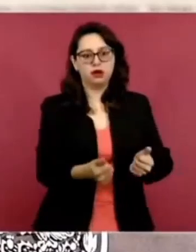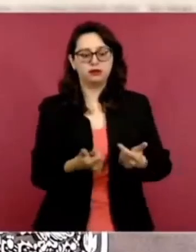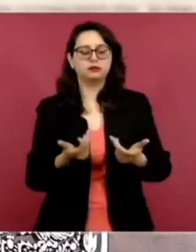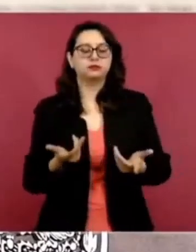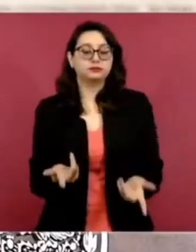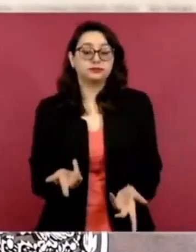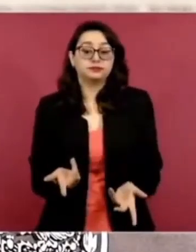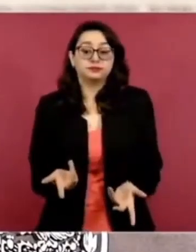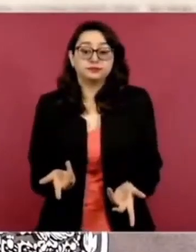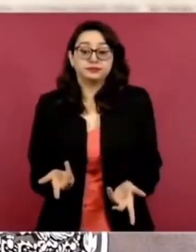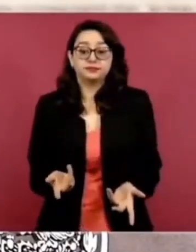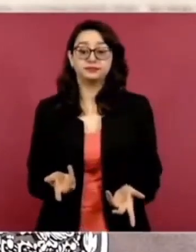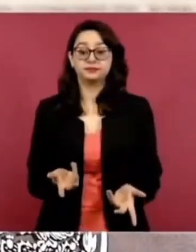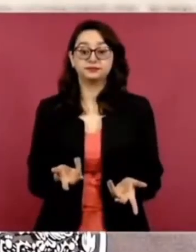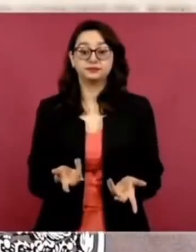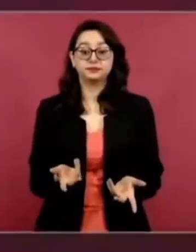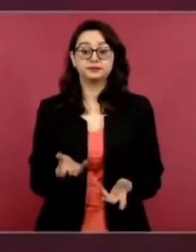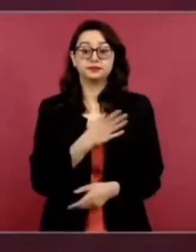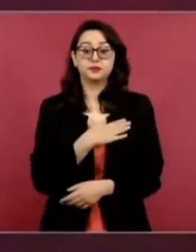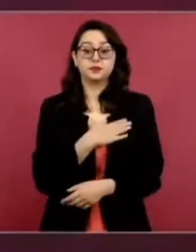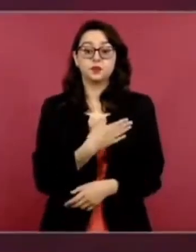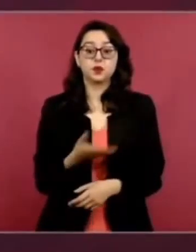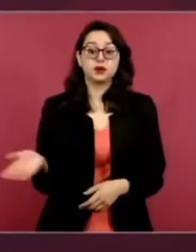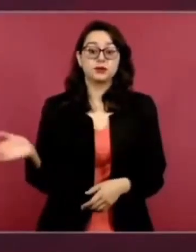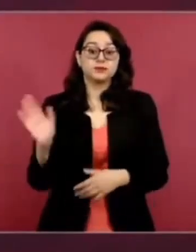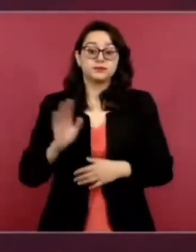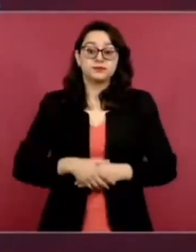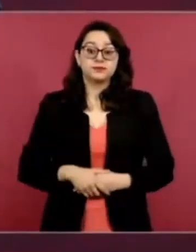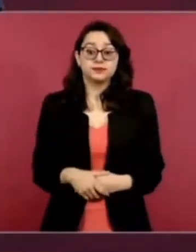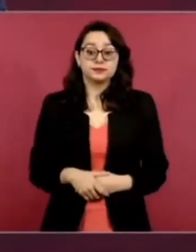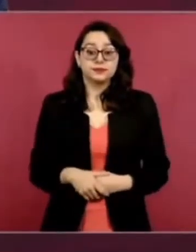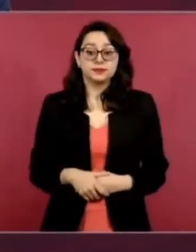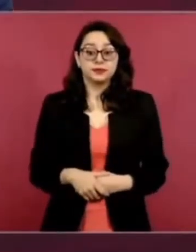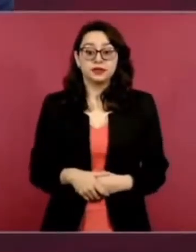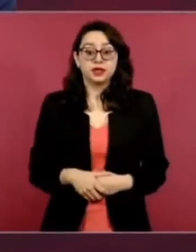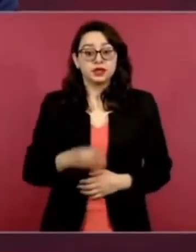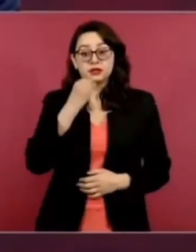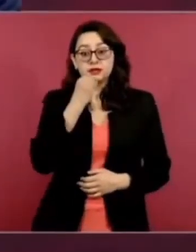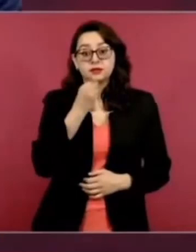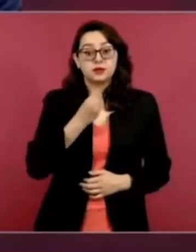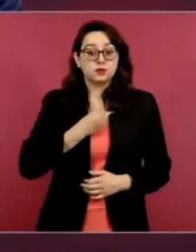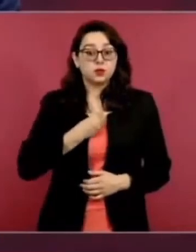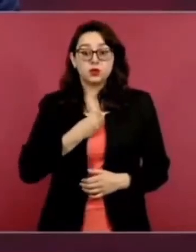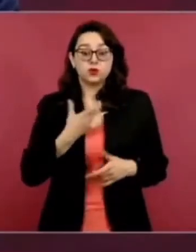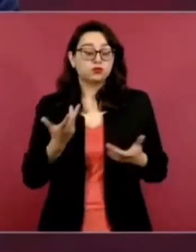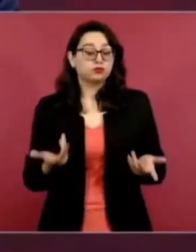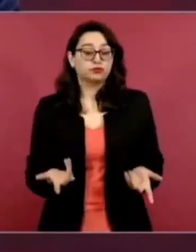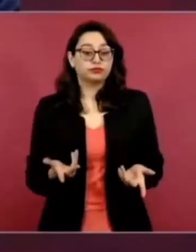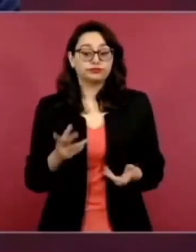Pero bueno, así es la democracia.